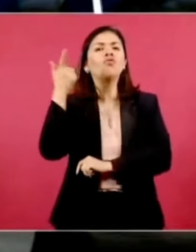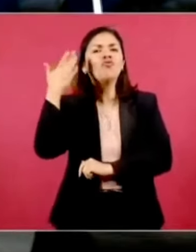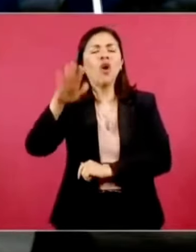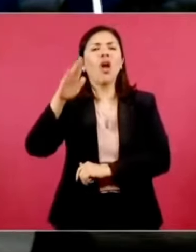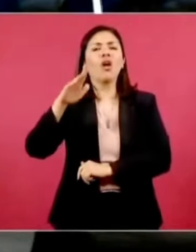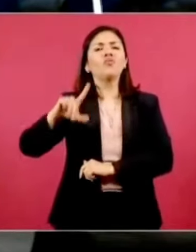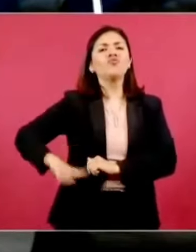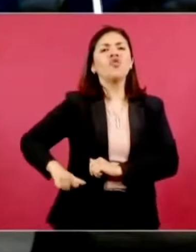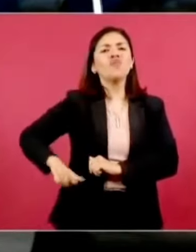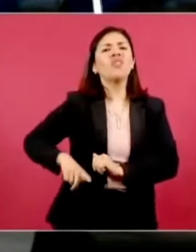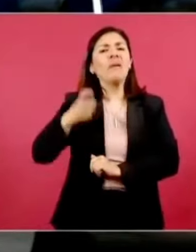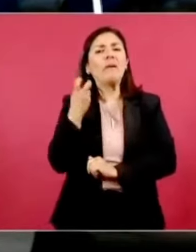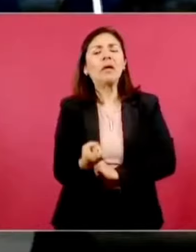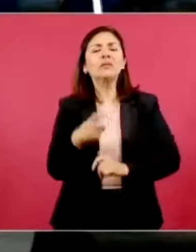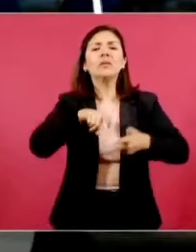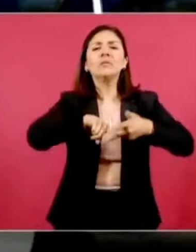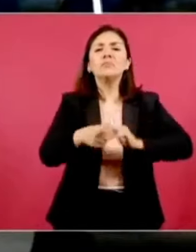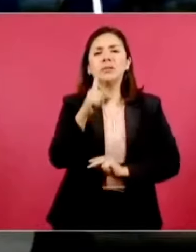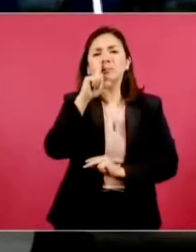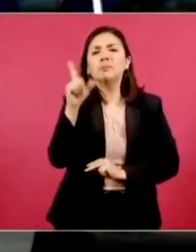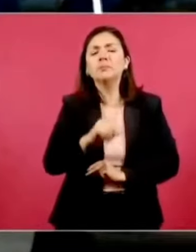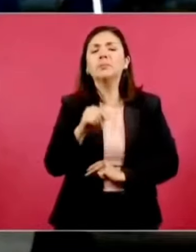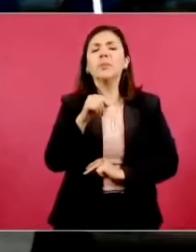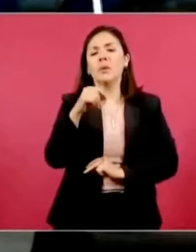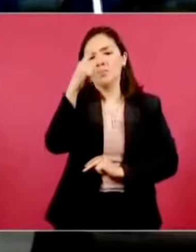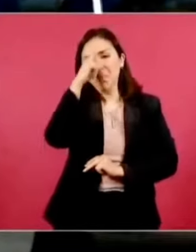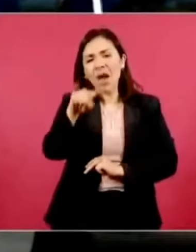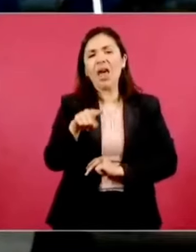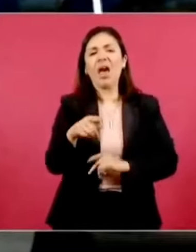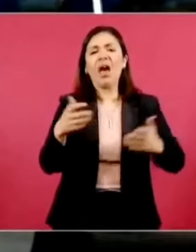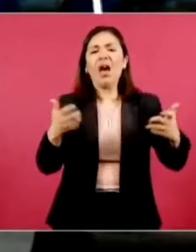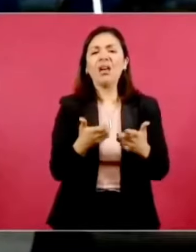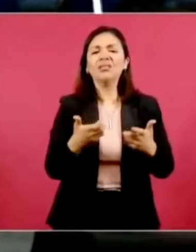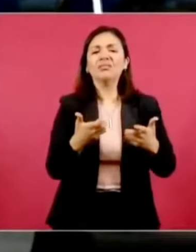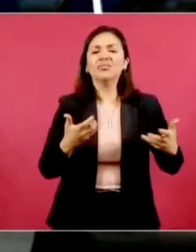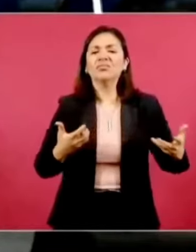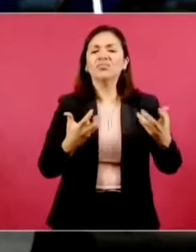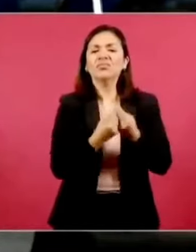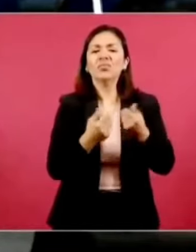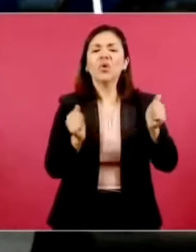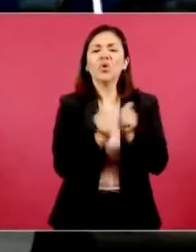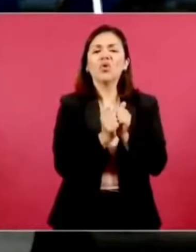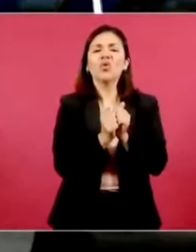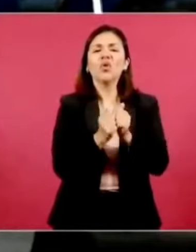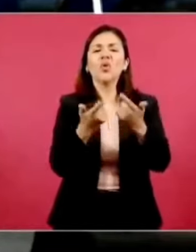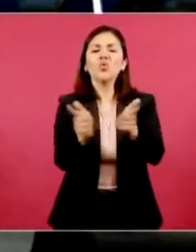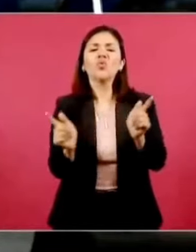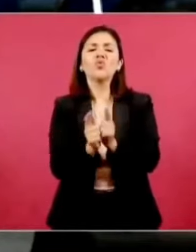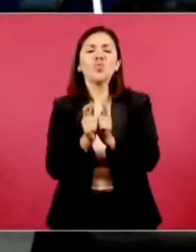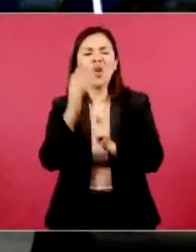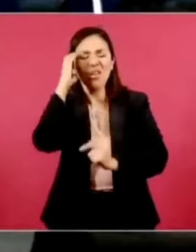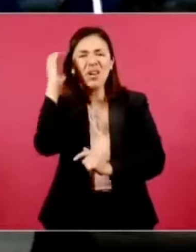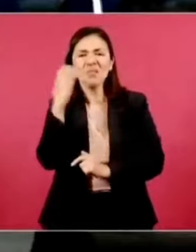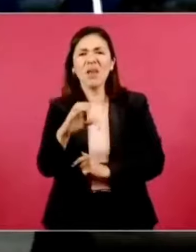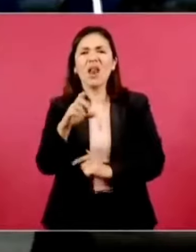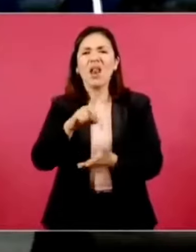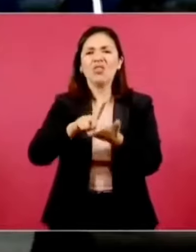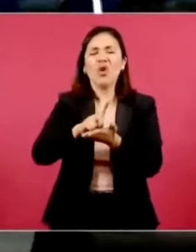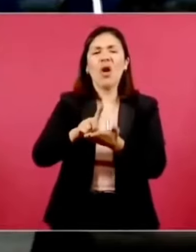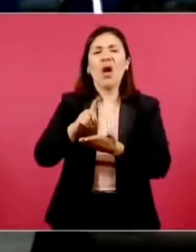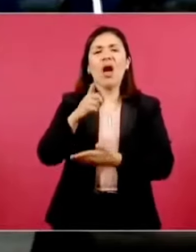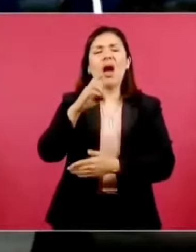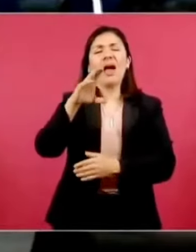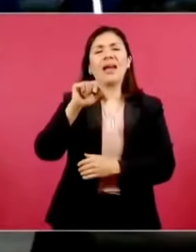inició toda la operación del grupo, sobre todo el cárter del Golfo en mayor escala, va a salir en